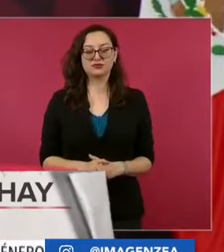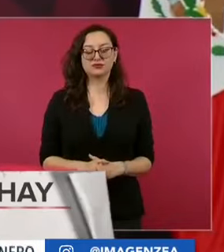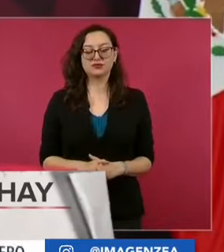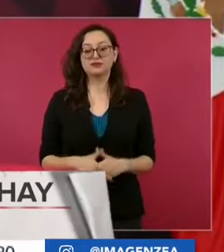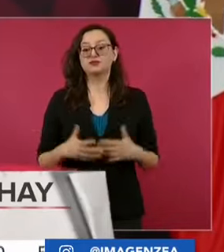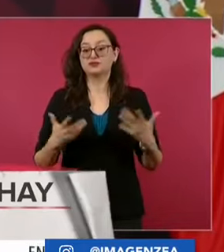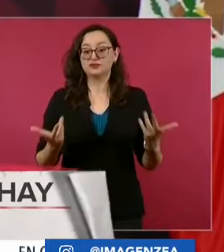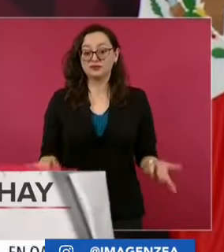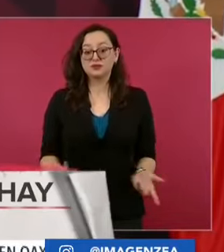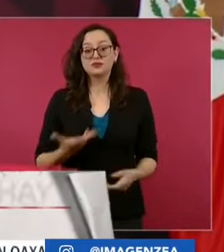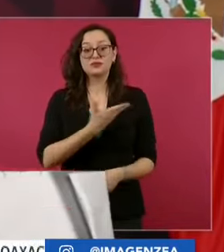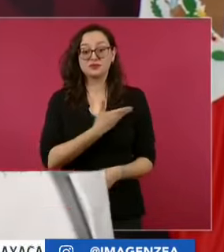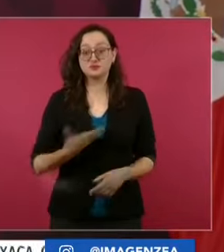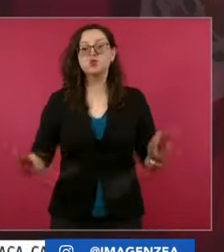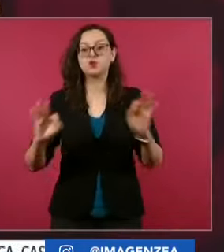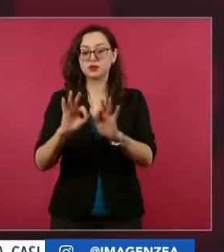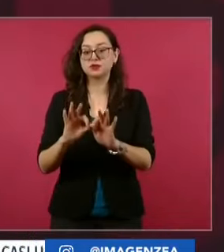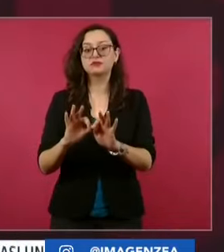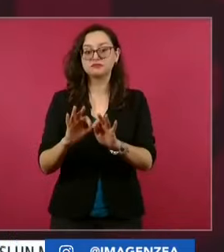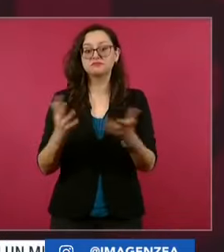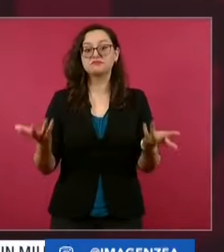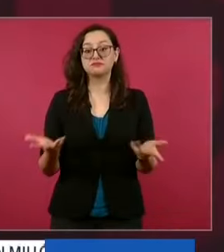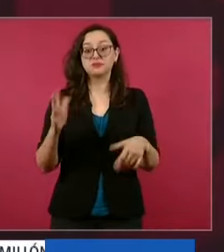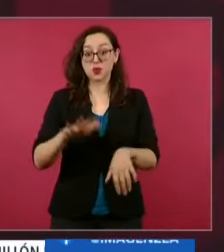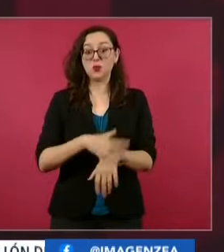López Obrador le deja buenas cuentas.